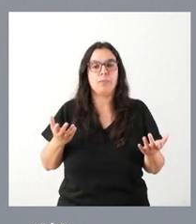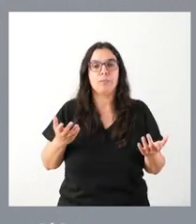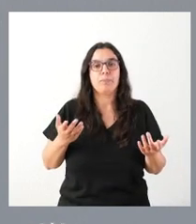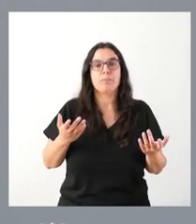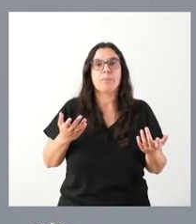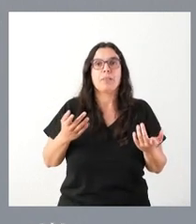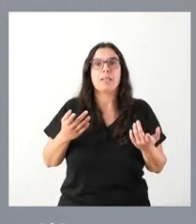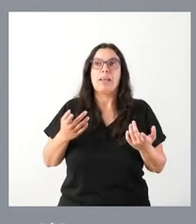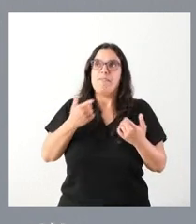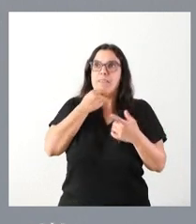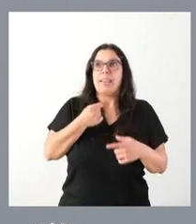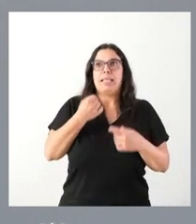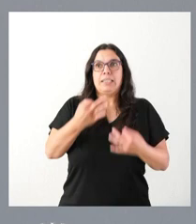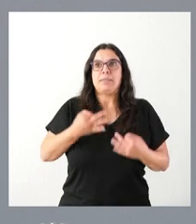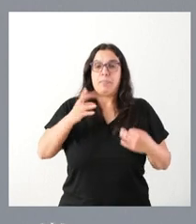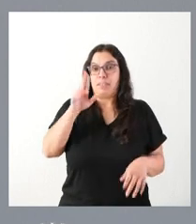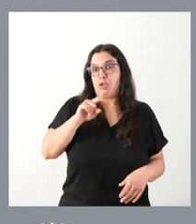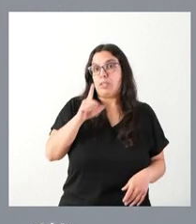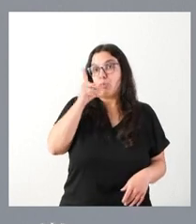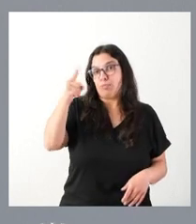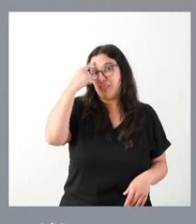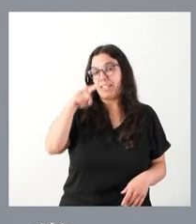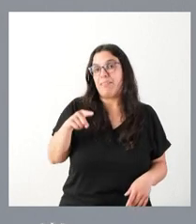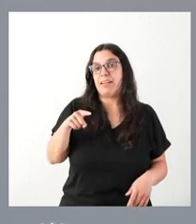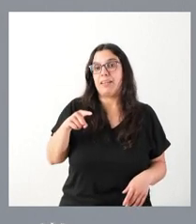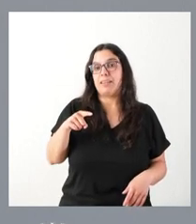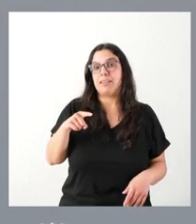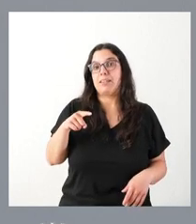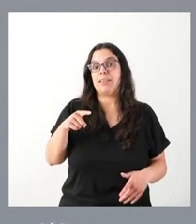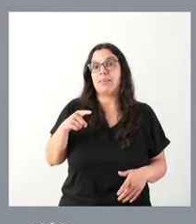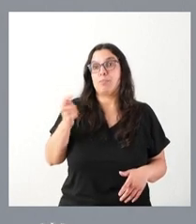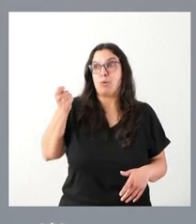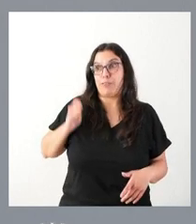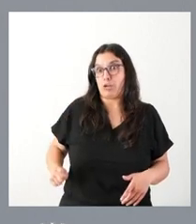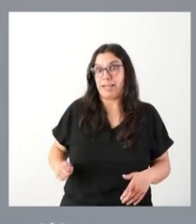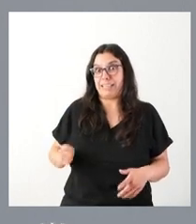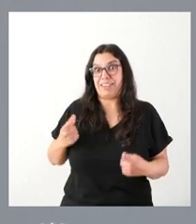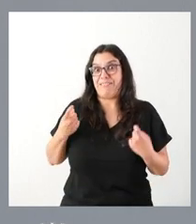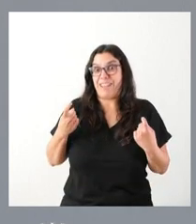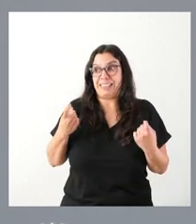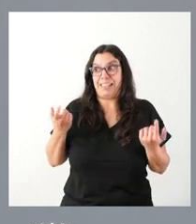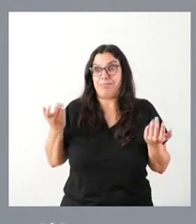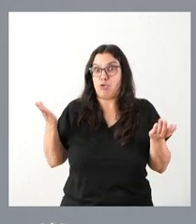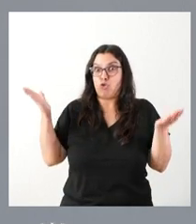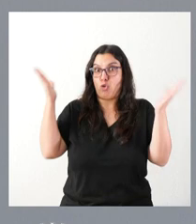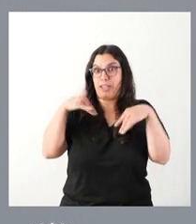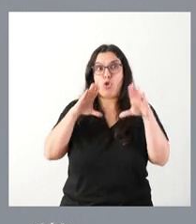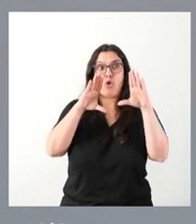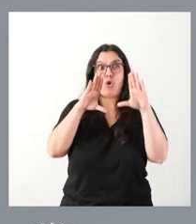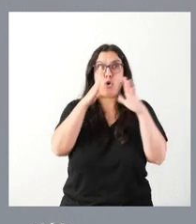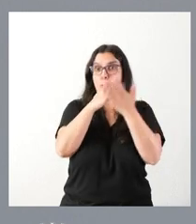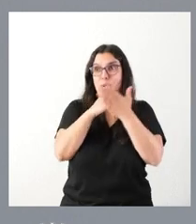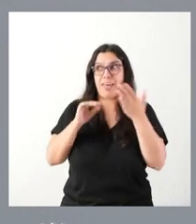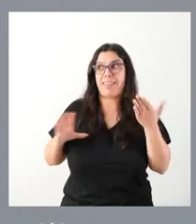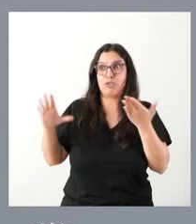una tarea siempre fácil porque, como usted sabe, la carencia de profesional sanitario es algo que padecemos todas las comunidades autónomas